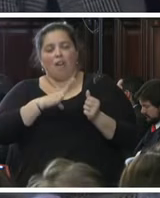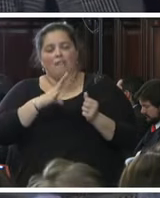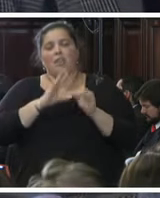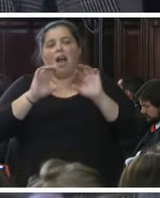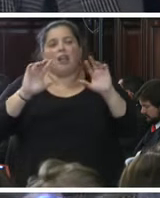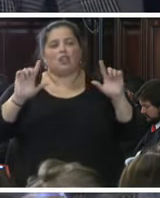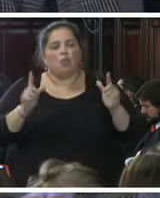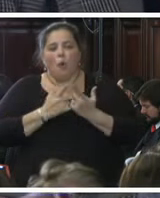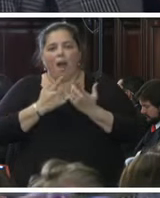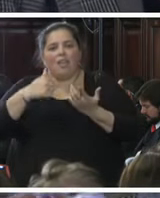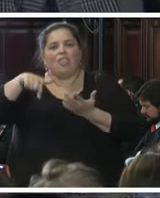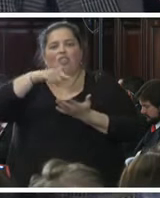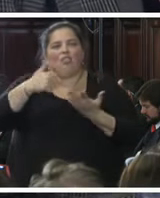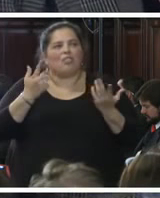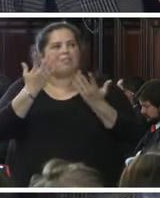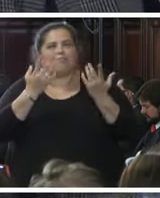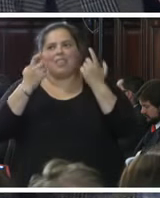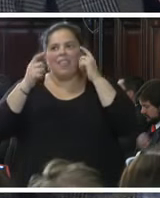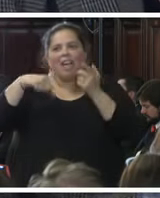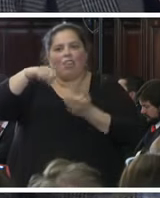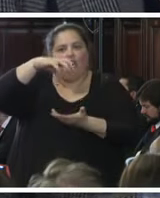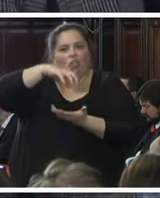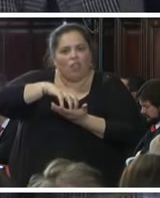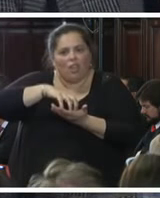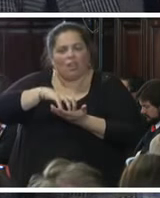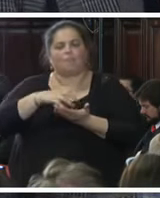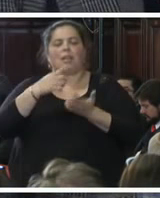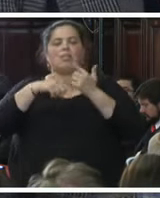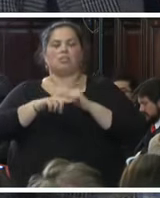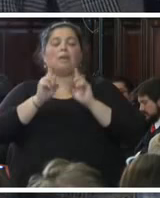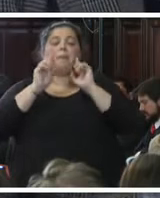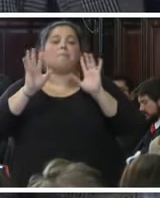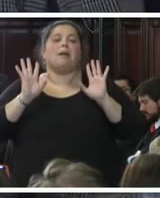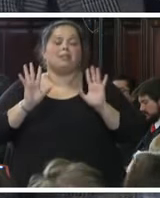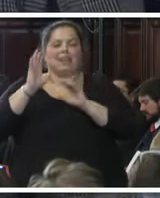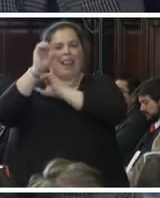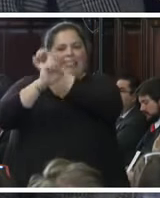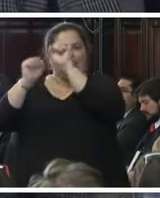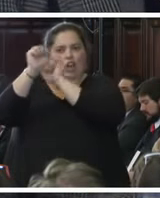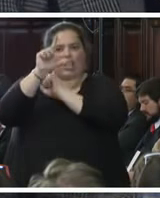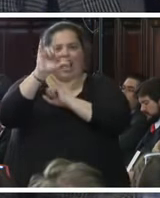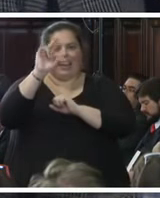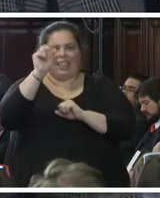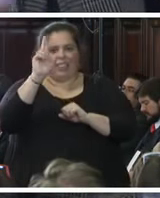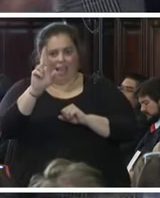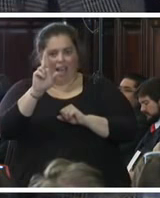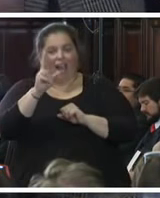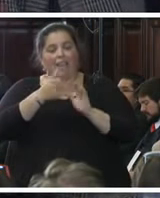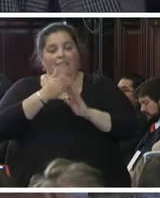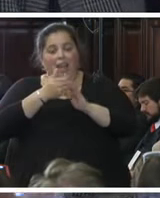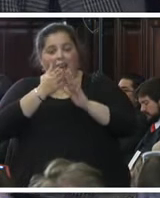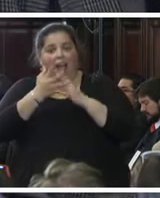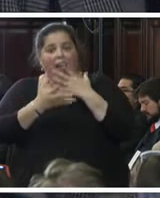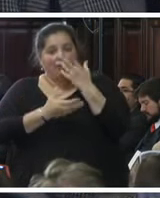precisión y creo que la tecnología va en esa línea de poder